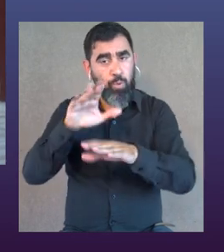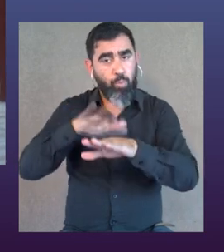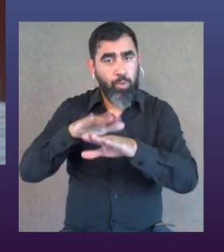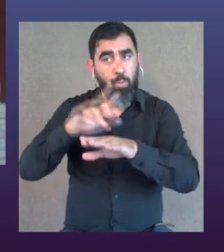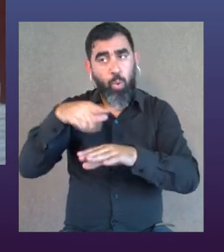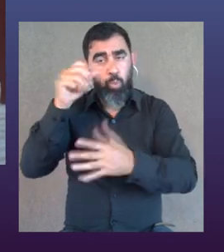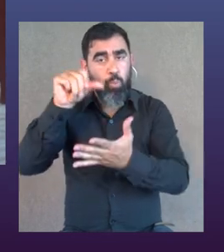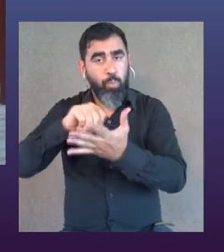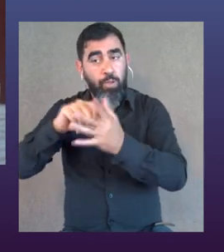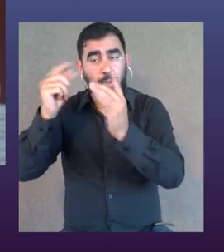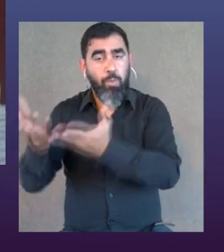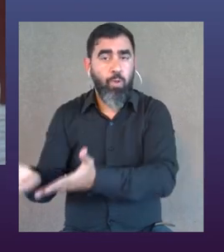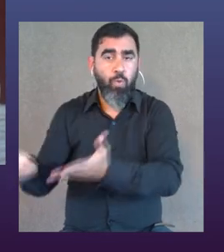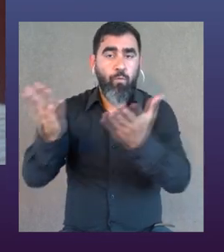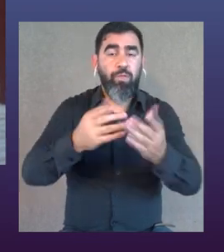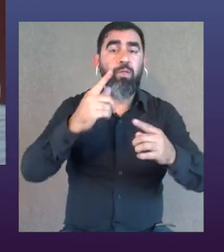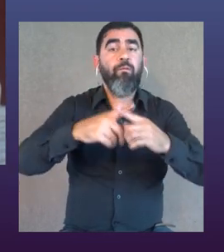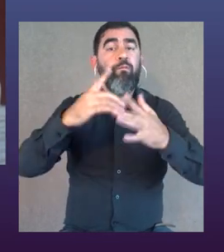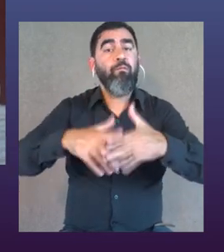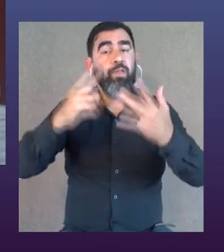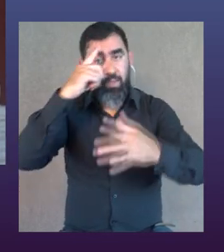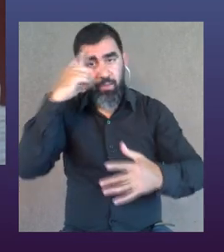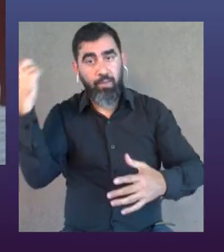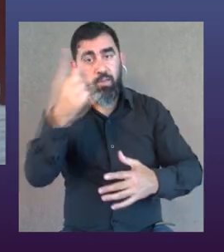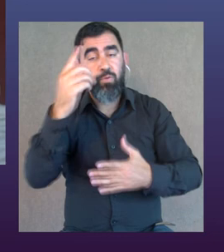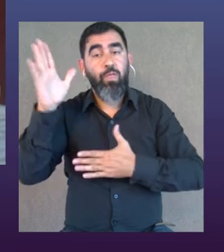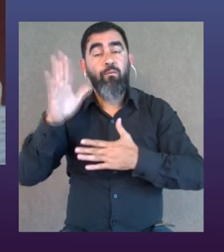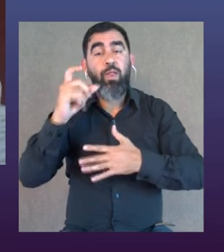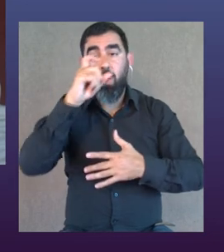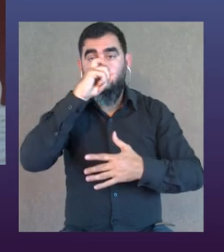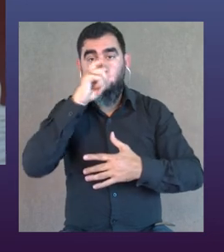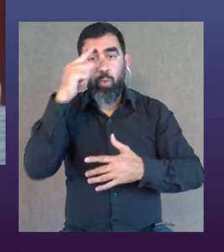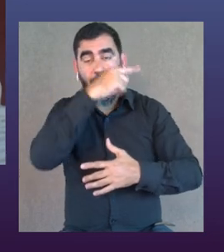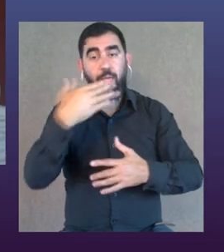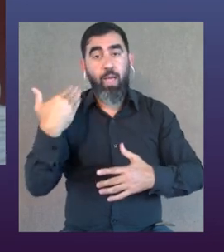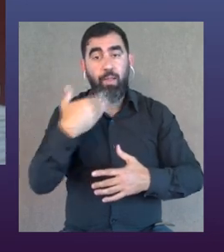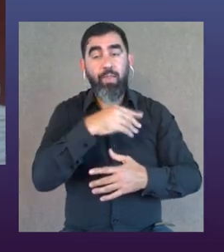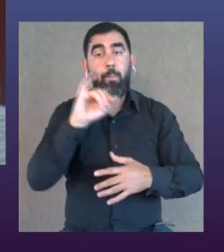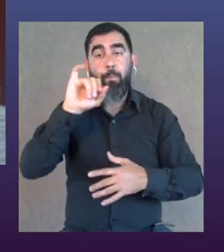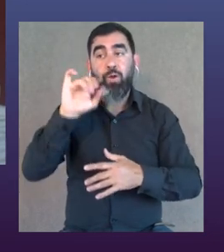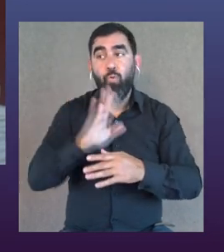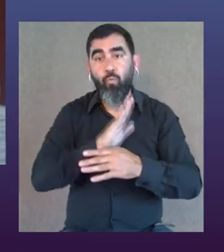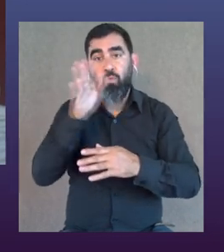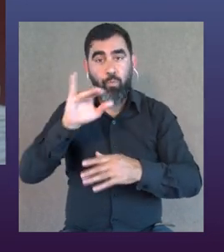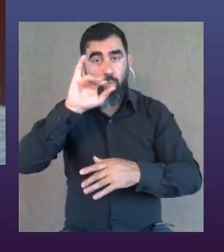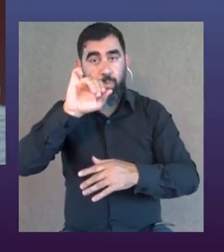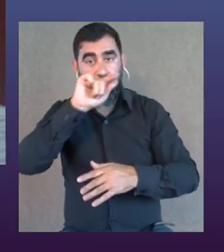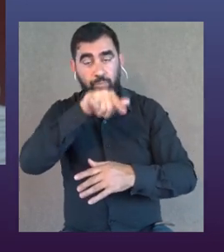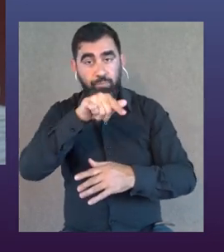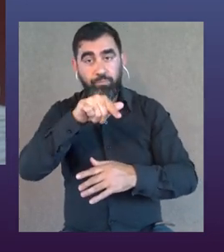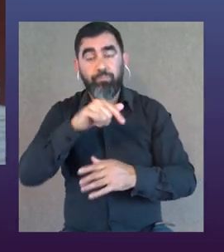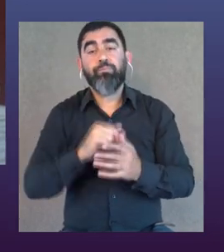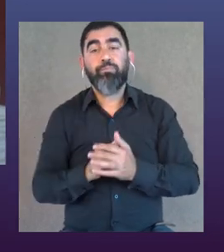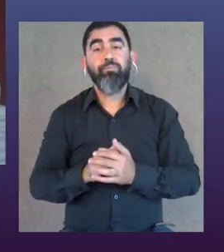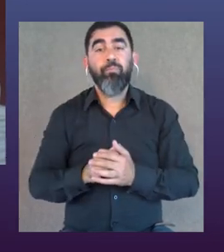programadores y nos vio gente de otros lados y nos invitaron al Festival Internacional de Danza Emergente de Buenos Aires y estuvimos el pasado mayo